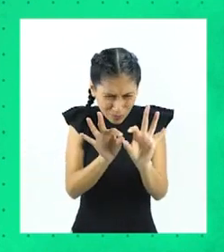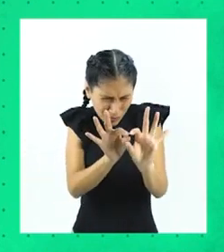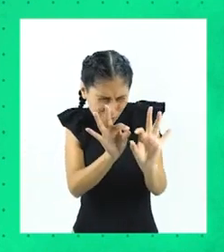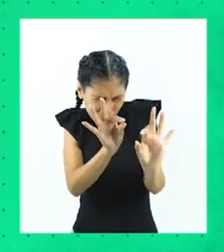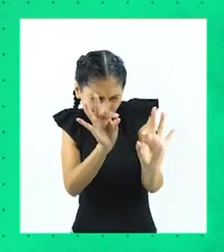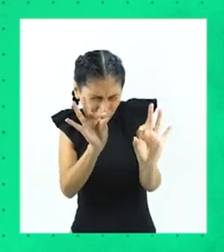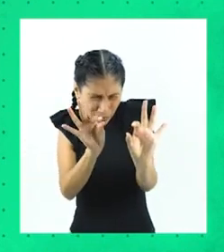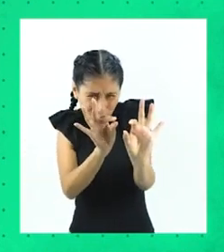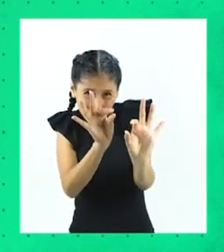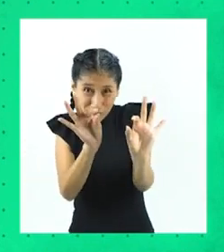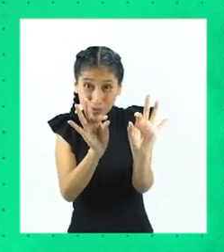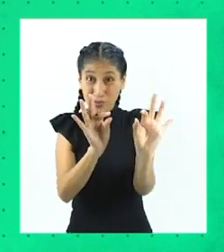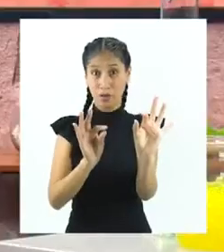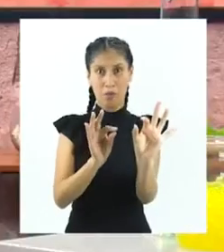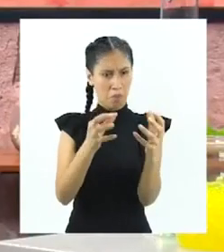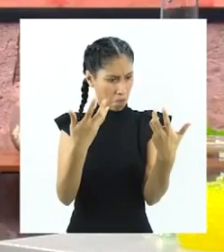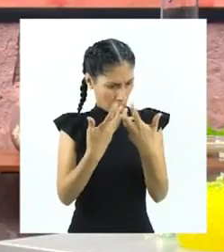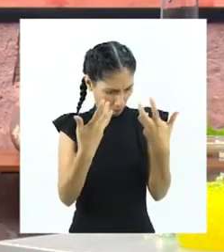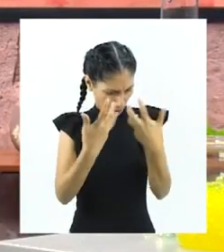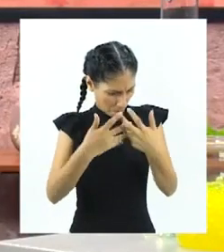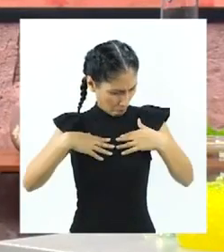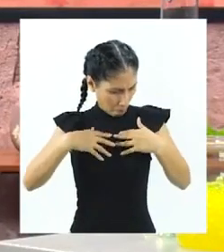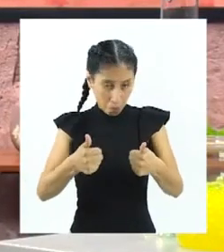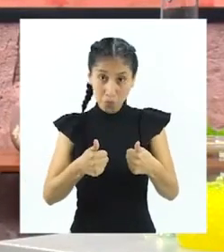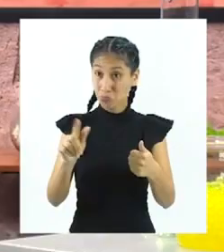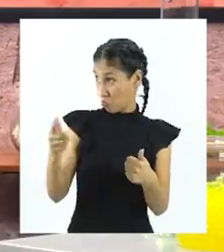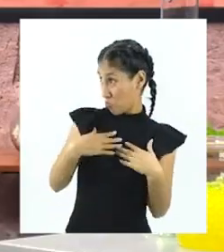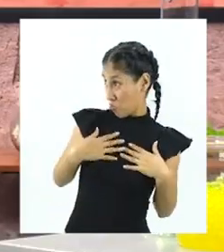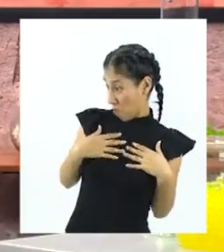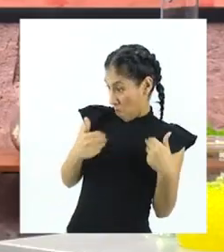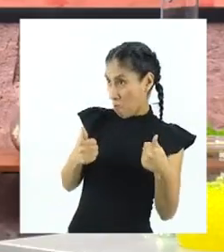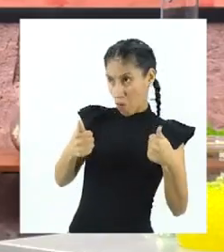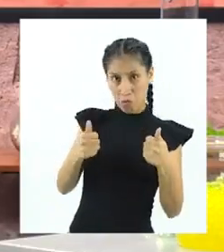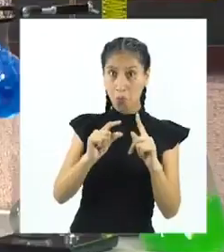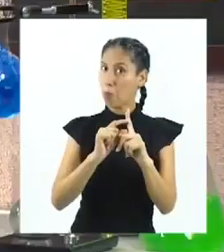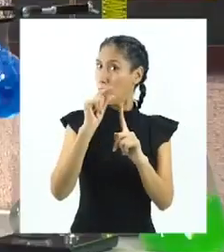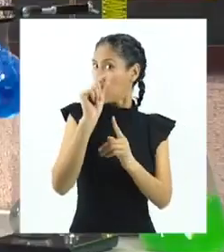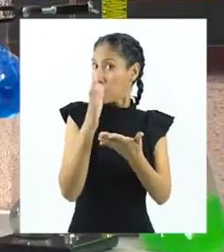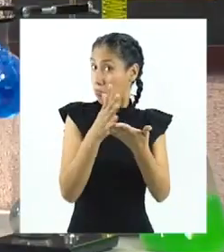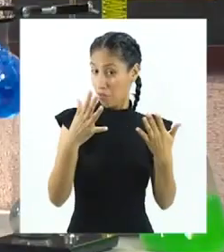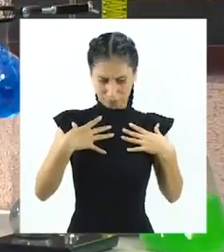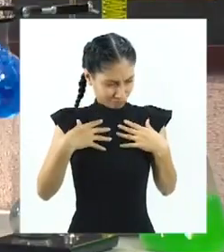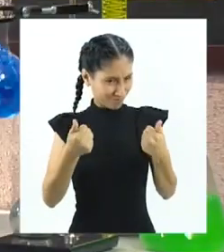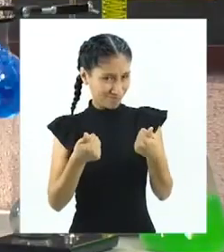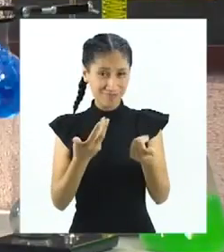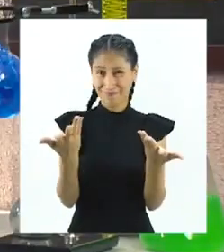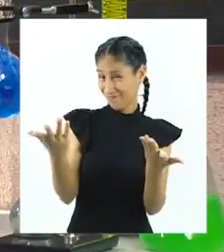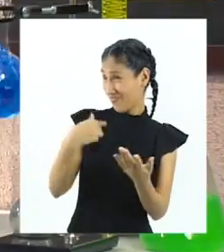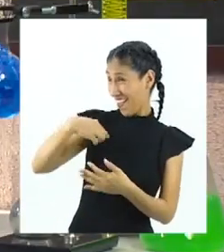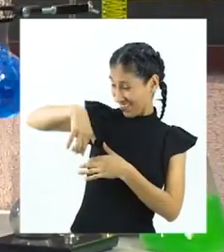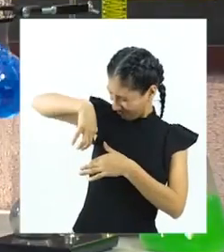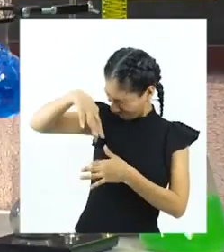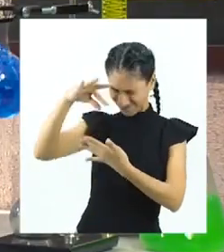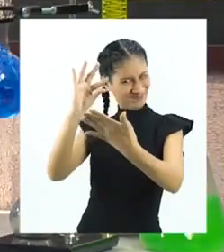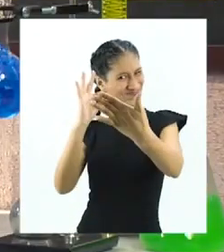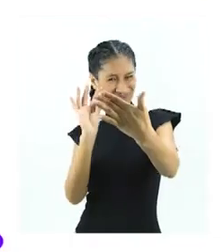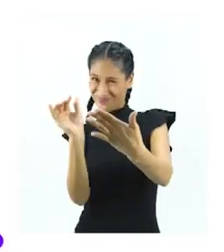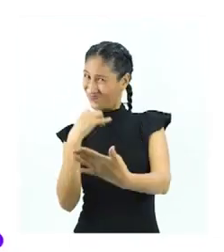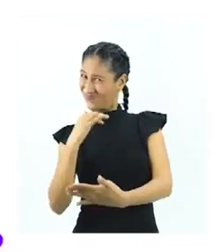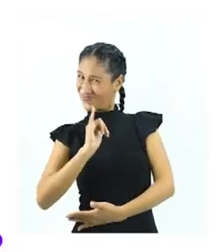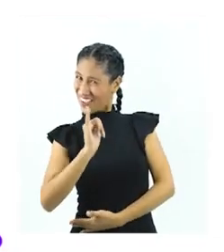funcionen normalmente. ¡Qué bien! Estoy sano y sin fiebre. Mmm... Yo también.